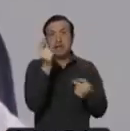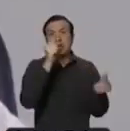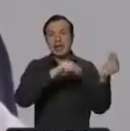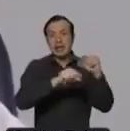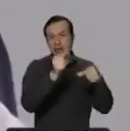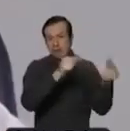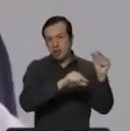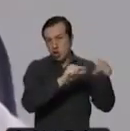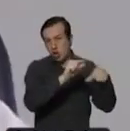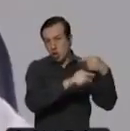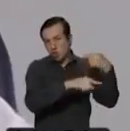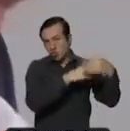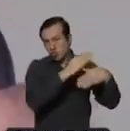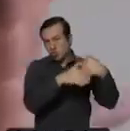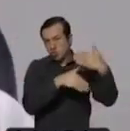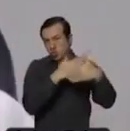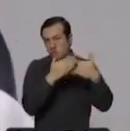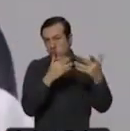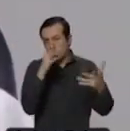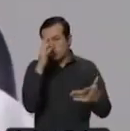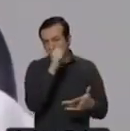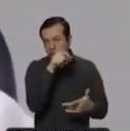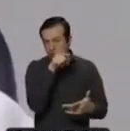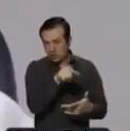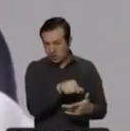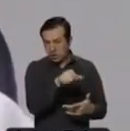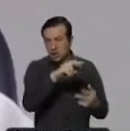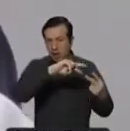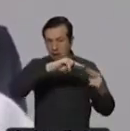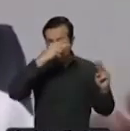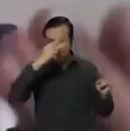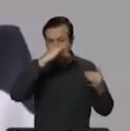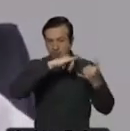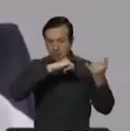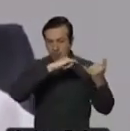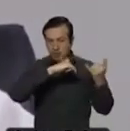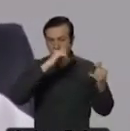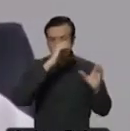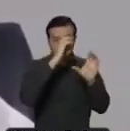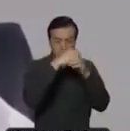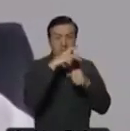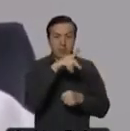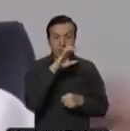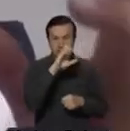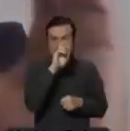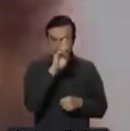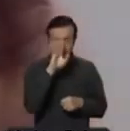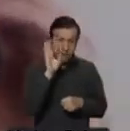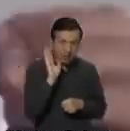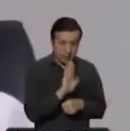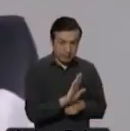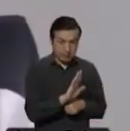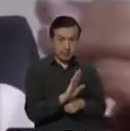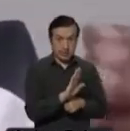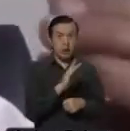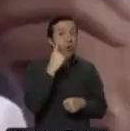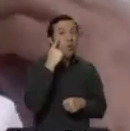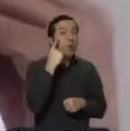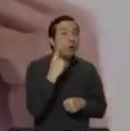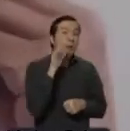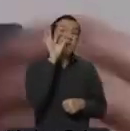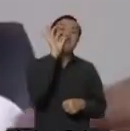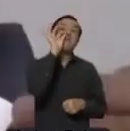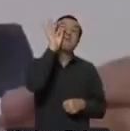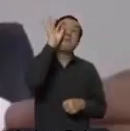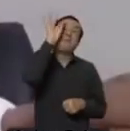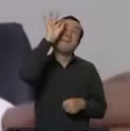químicas que identifican el material genético del virus. Esta prueba, cuando nos da